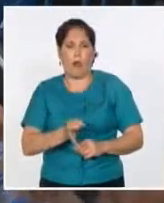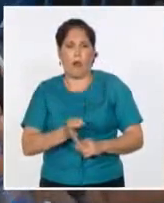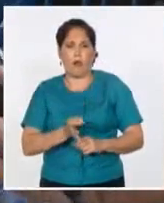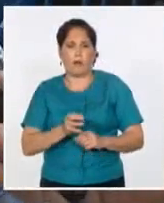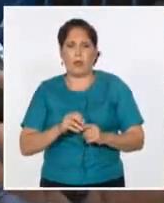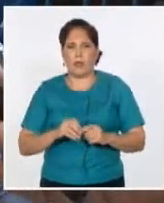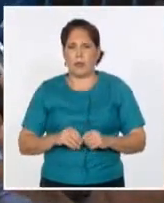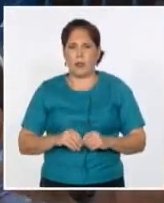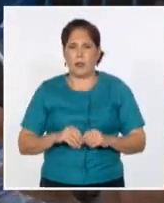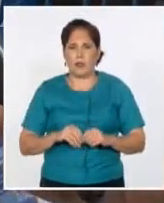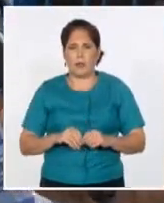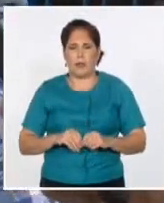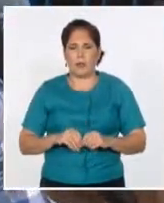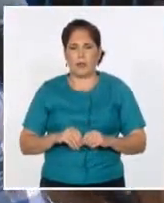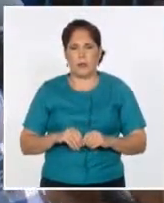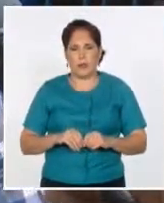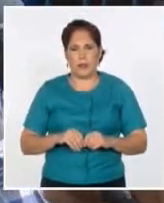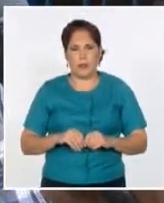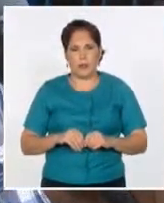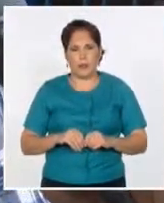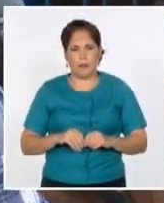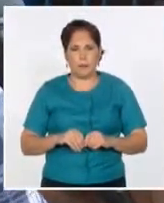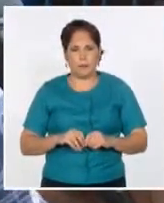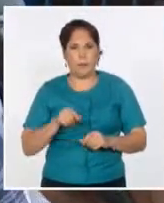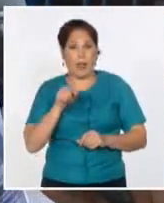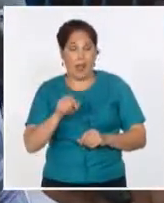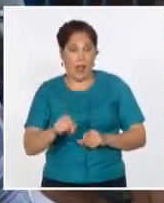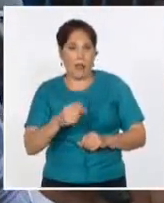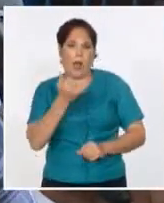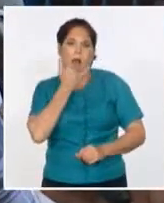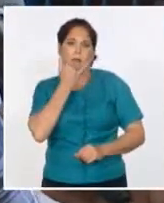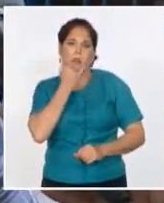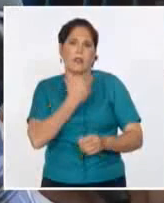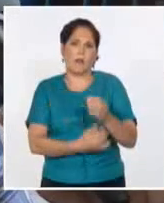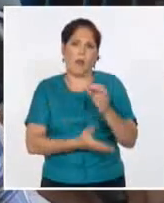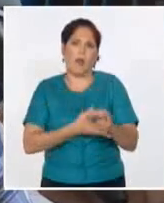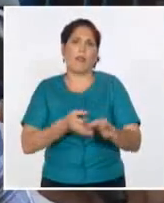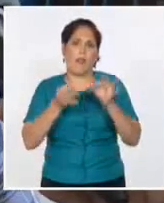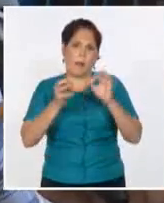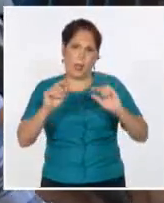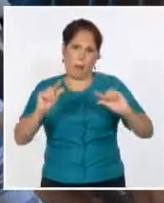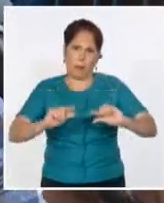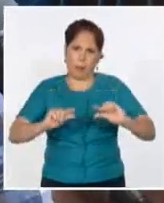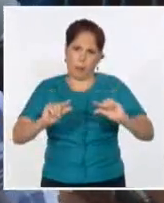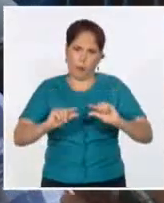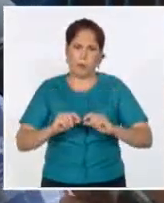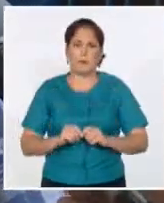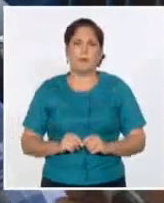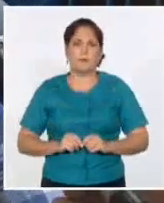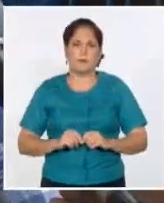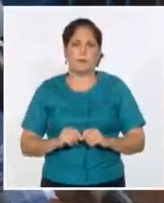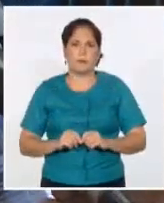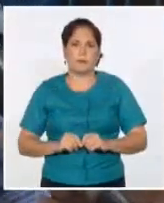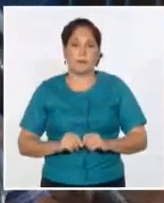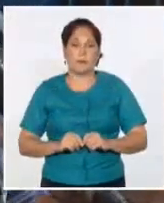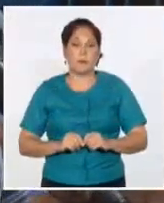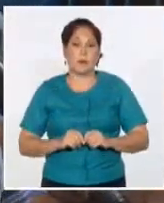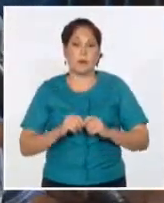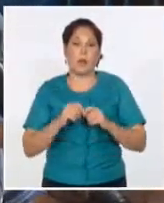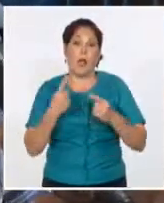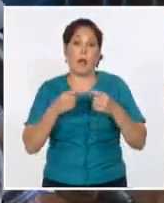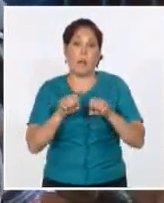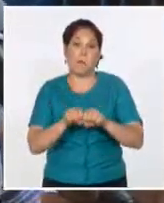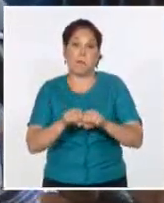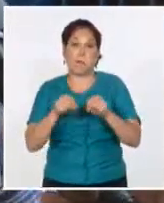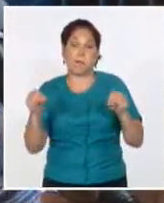demanda. Y afectación realmente baja en estos momentos. Tenemos fuera de servicio la unidad número